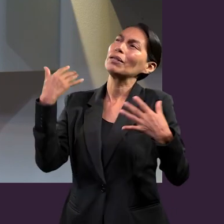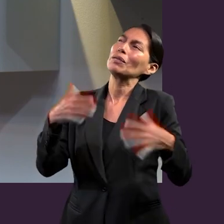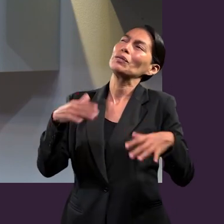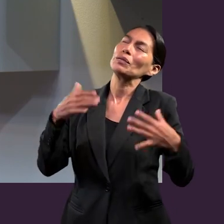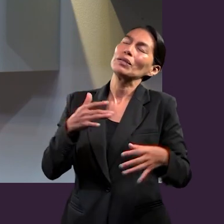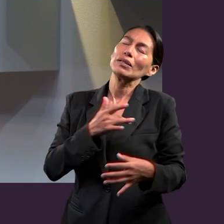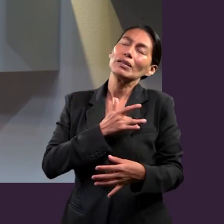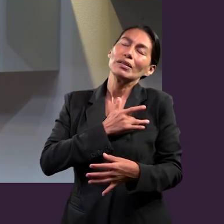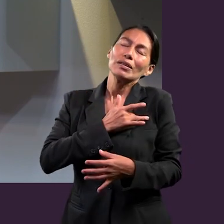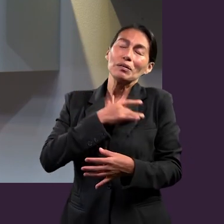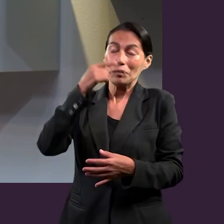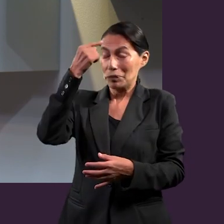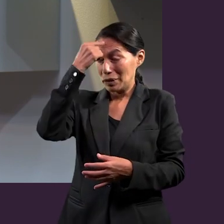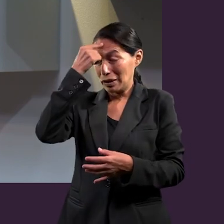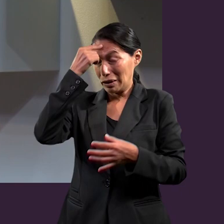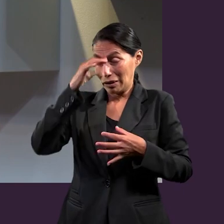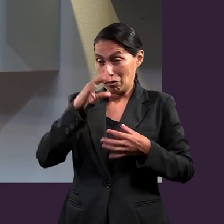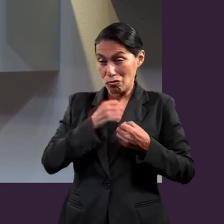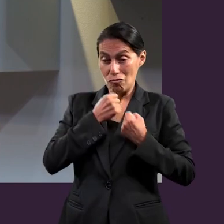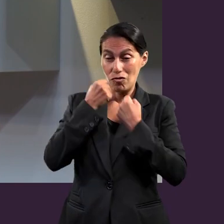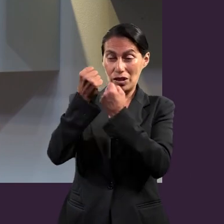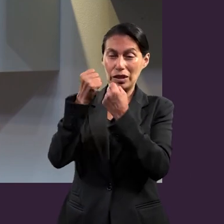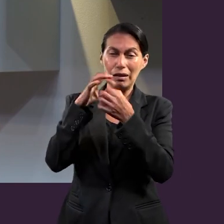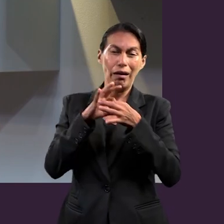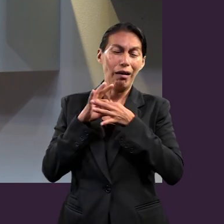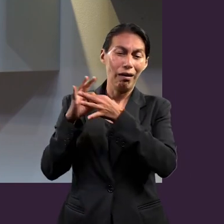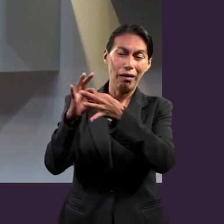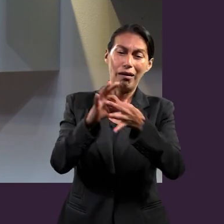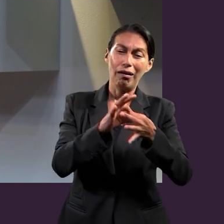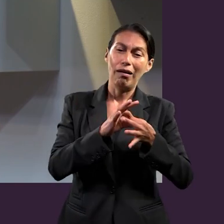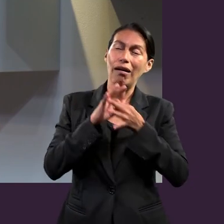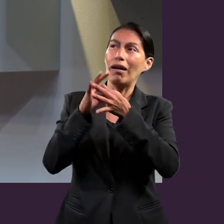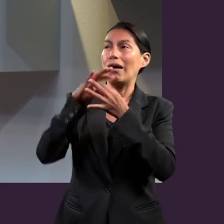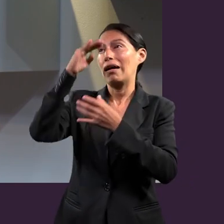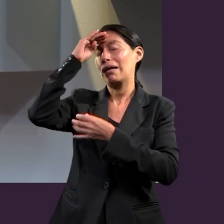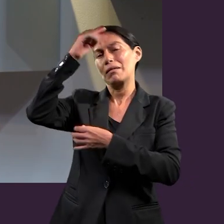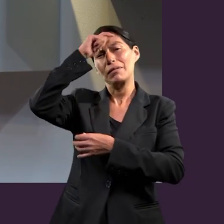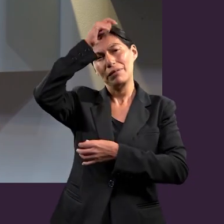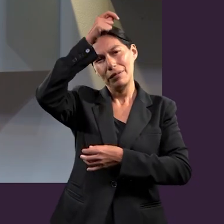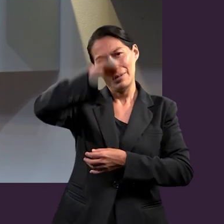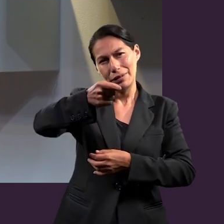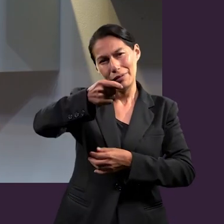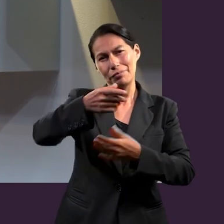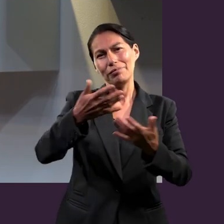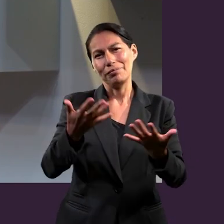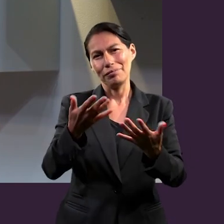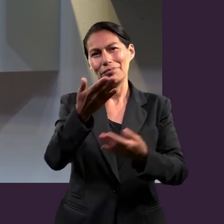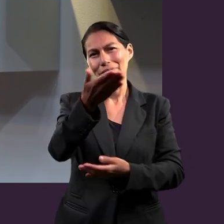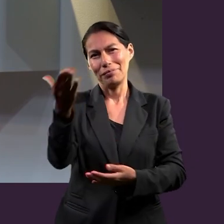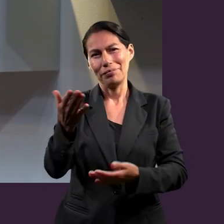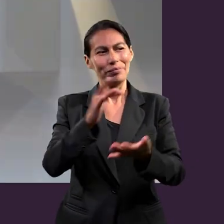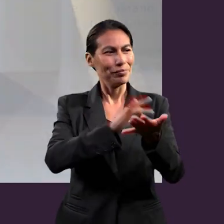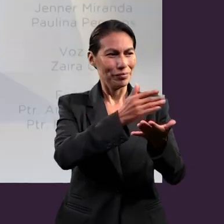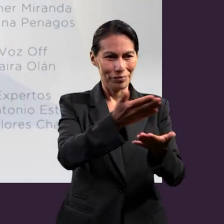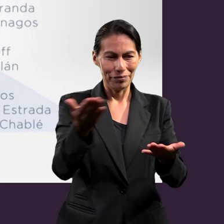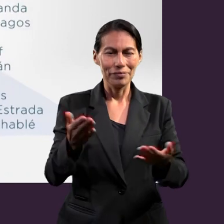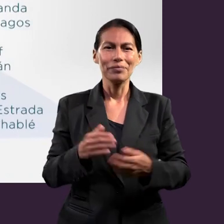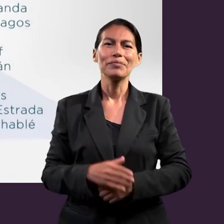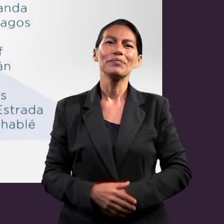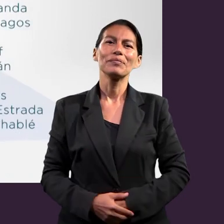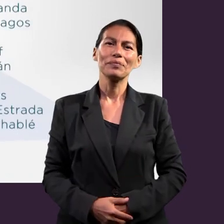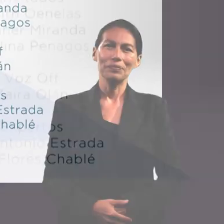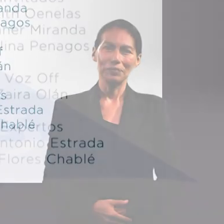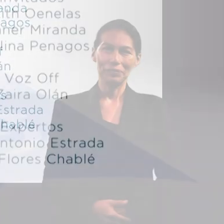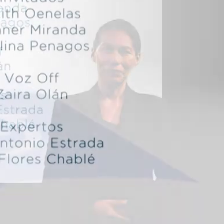con todo nuestro corazón, nuestra mente, con toda nuestra fuerza. Que el Señor sea con cada uno de ustedes. Dios les bendiga. Gracias, muchachos.